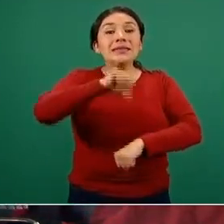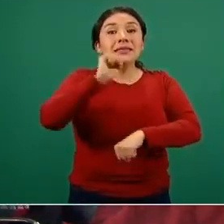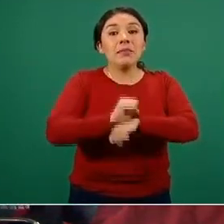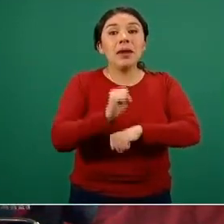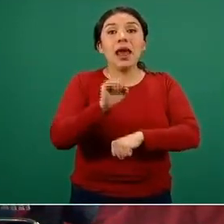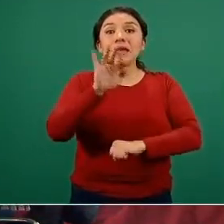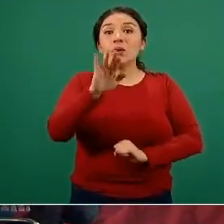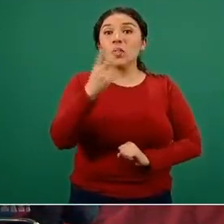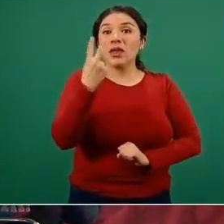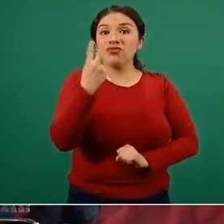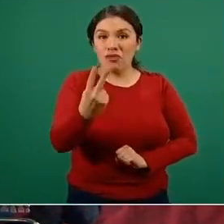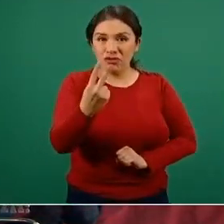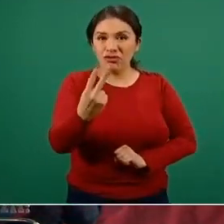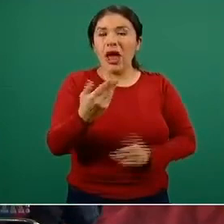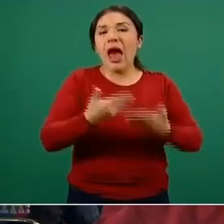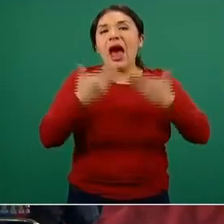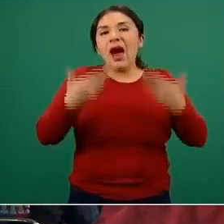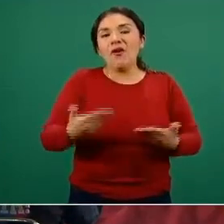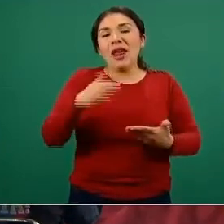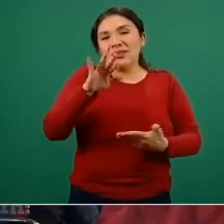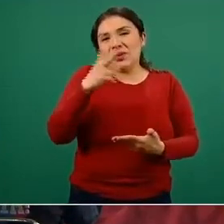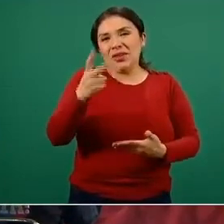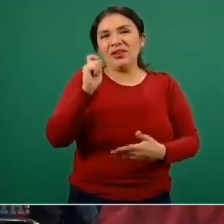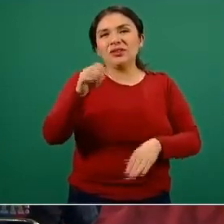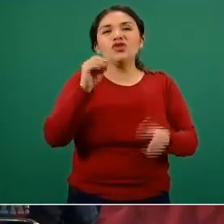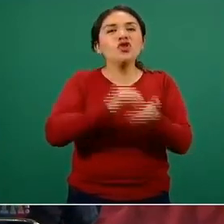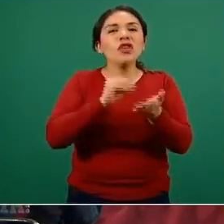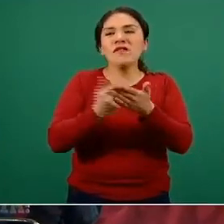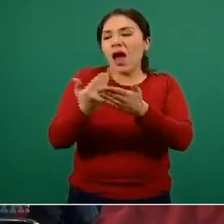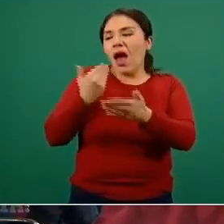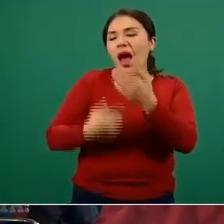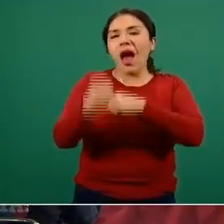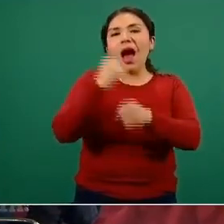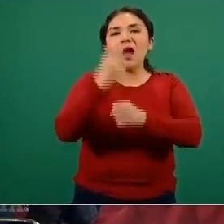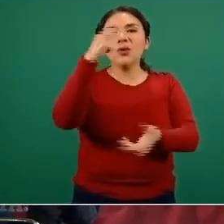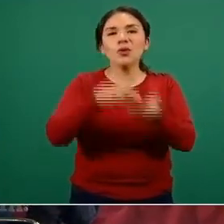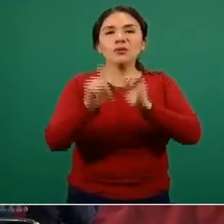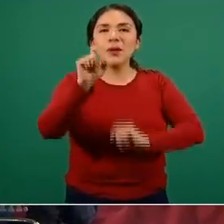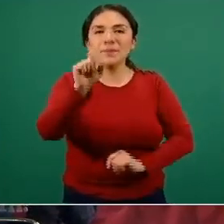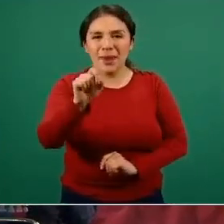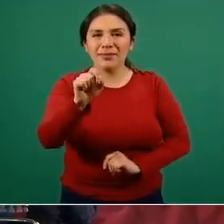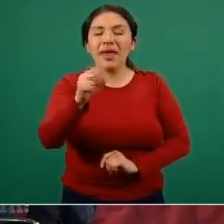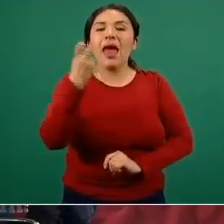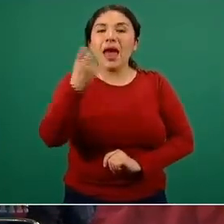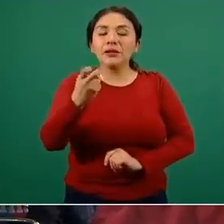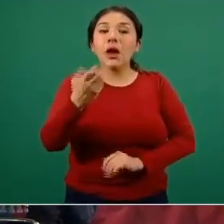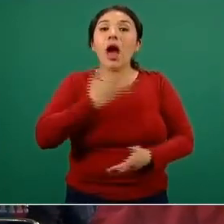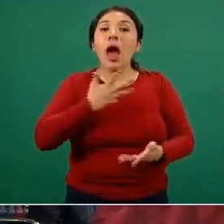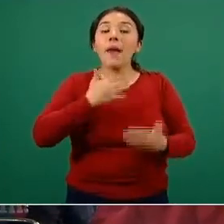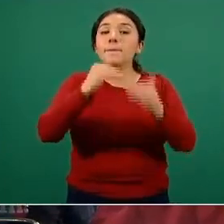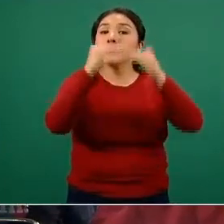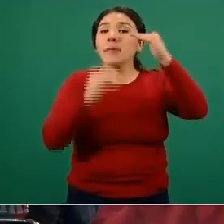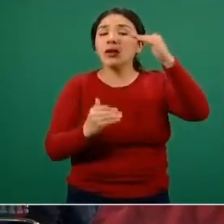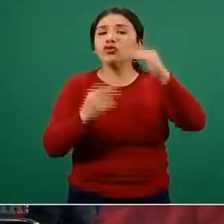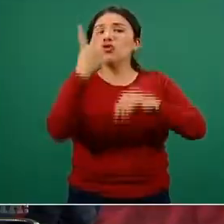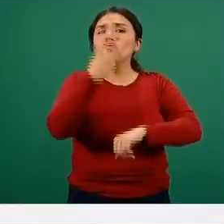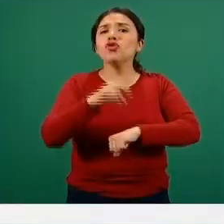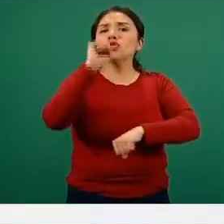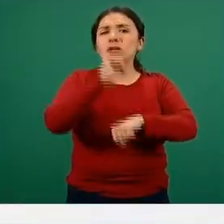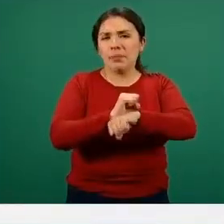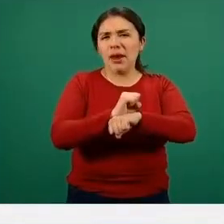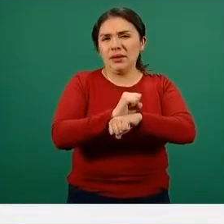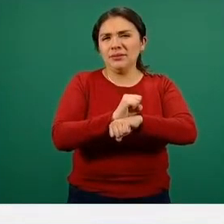52, que esta semana 52 es todavía en el 2020, con una reducción de dos semanas